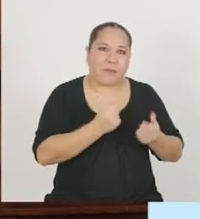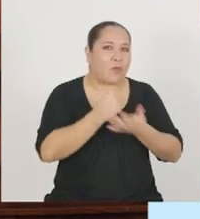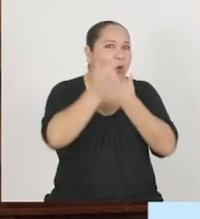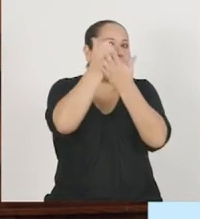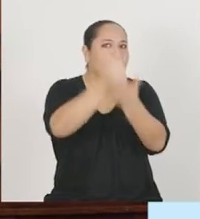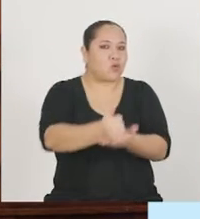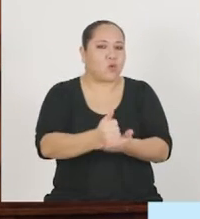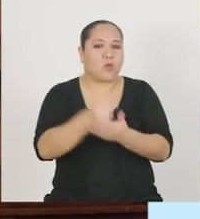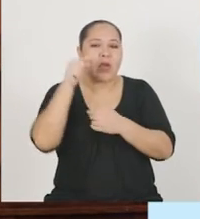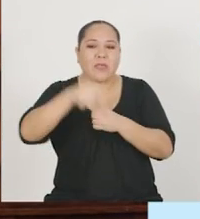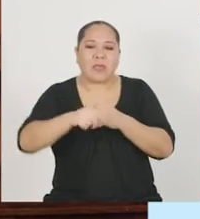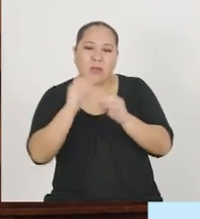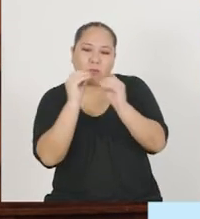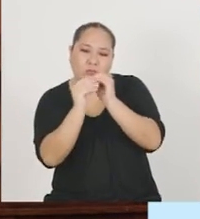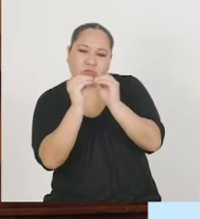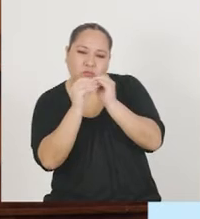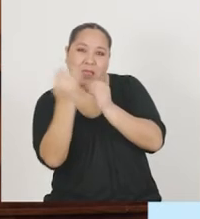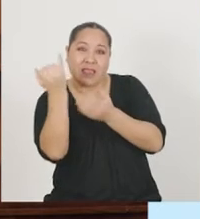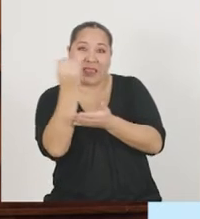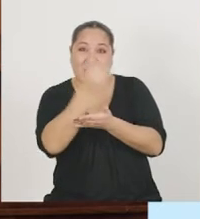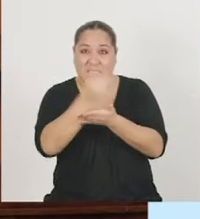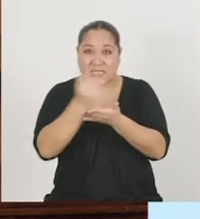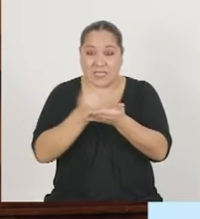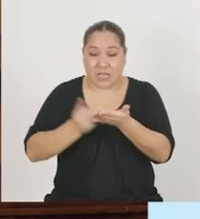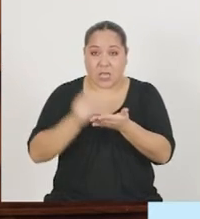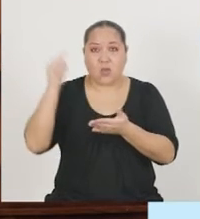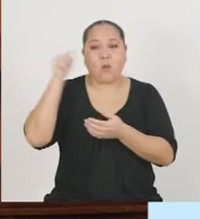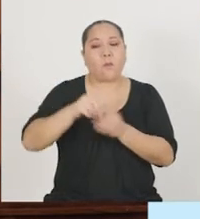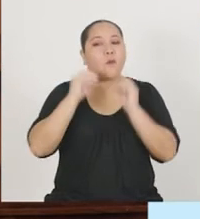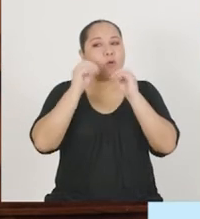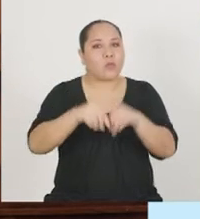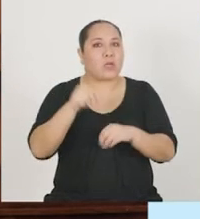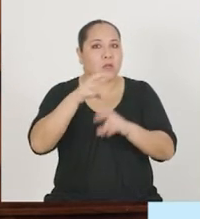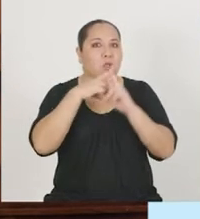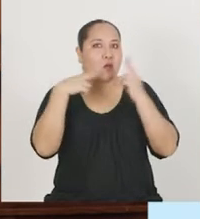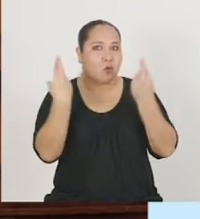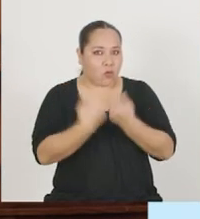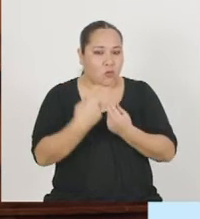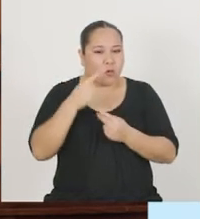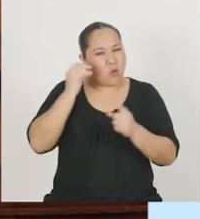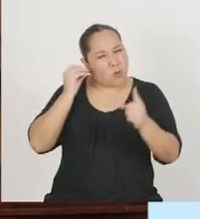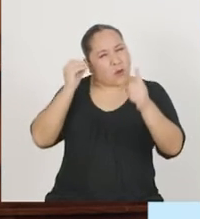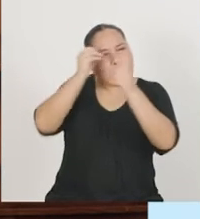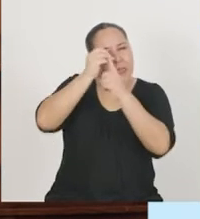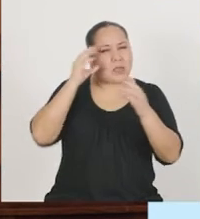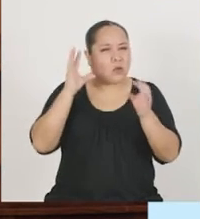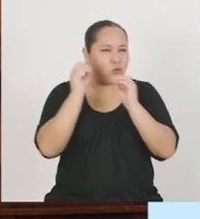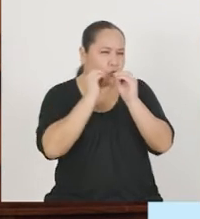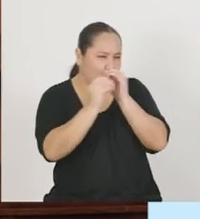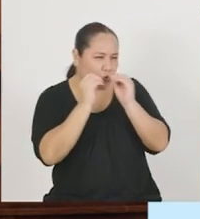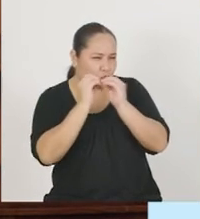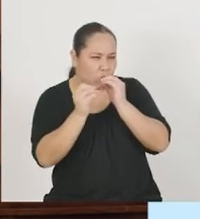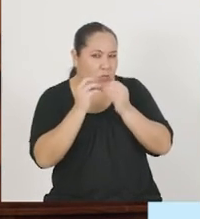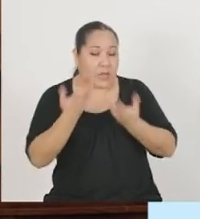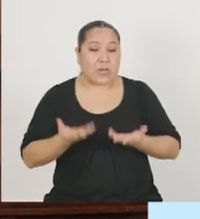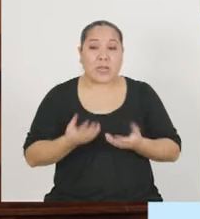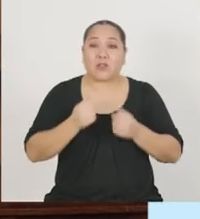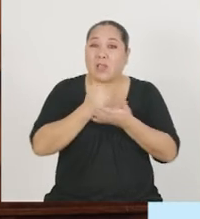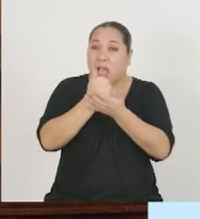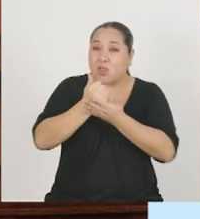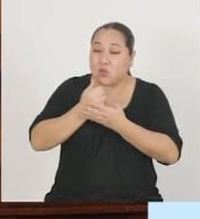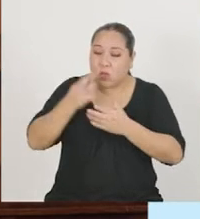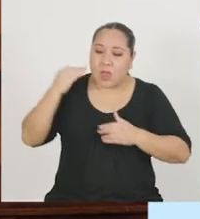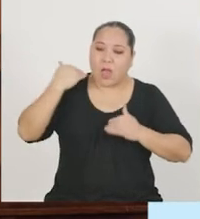hacia la fase de prototipado. Contar con ella en una sesión con el fin de encontrar soluciones que nos